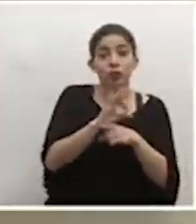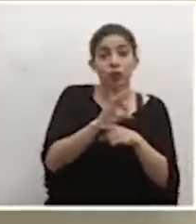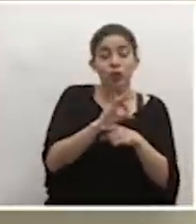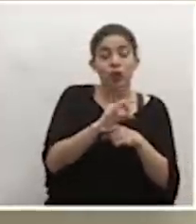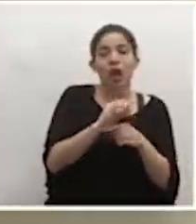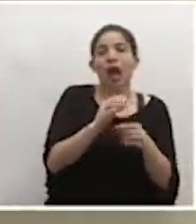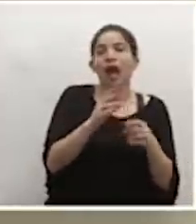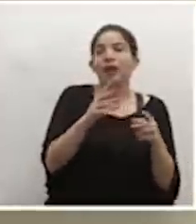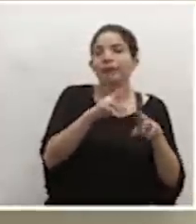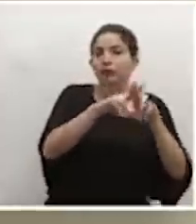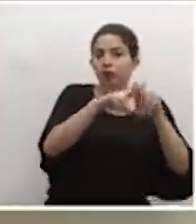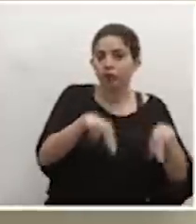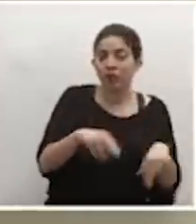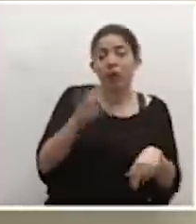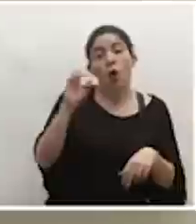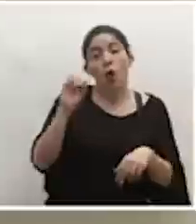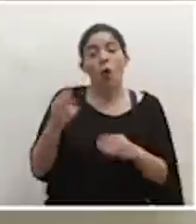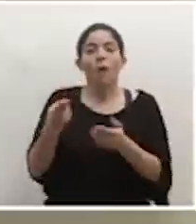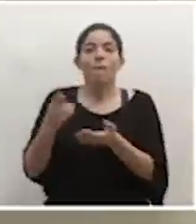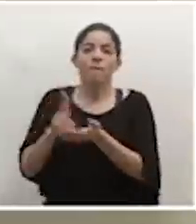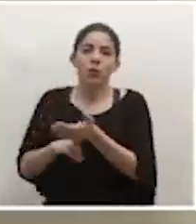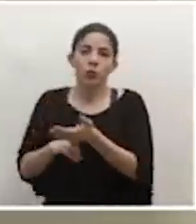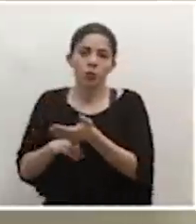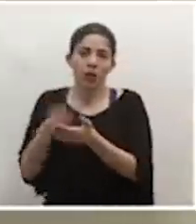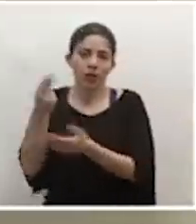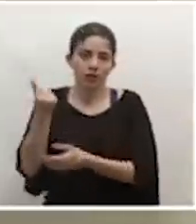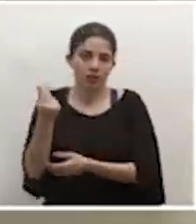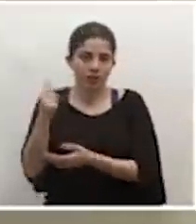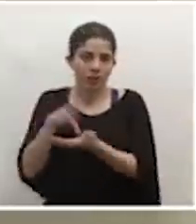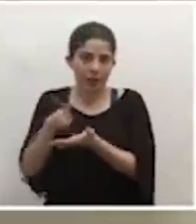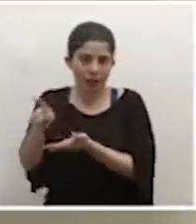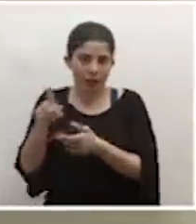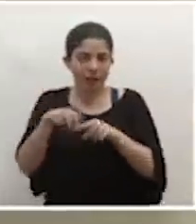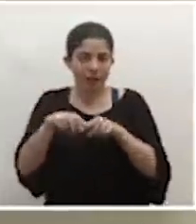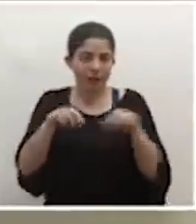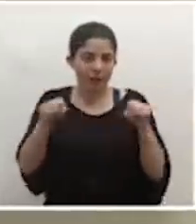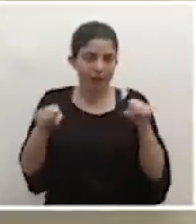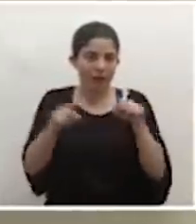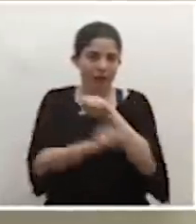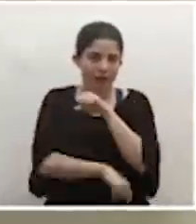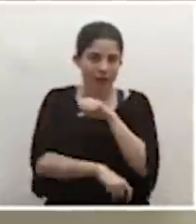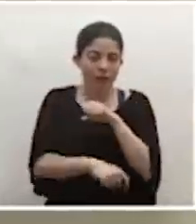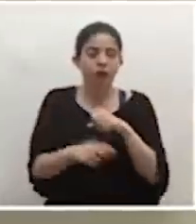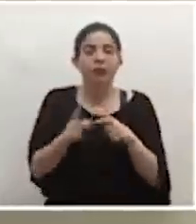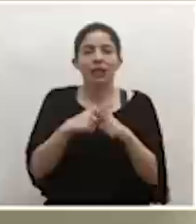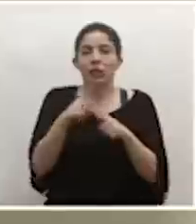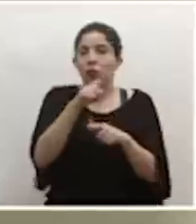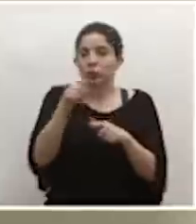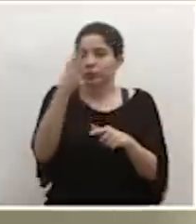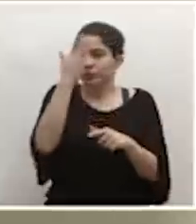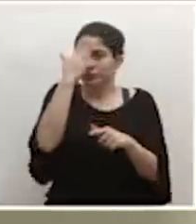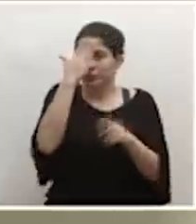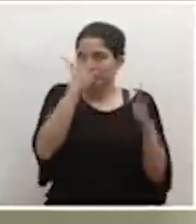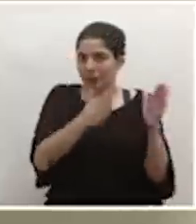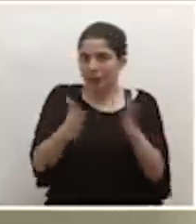como a multas también directas a nivel monetario. Entonces, para que estemos todos preparados.